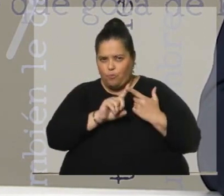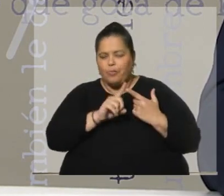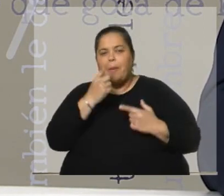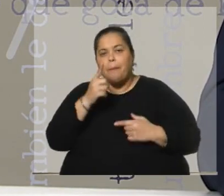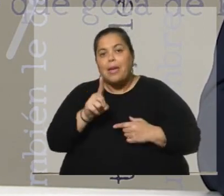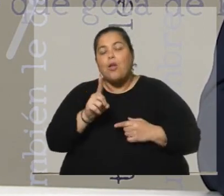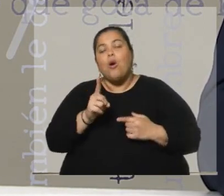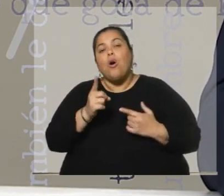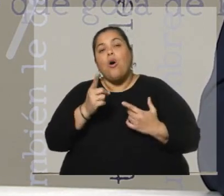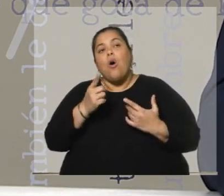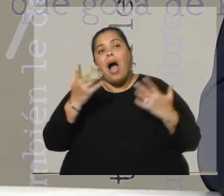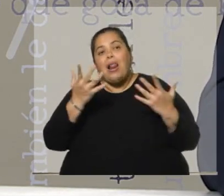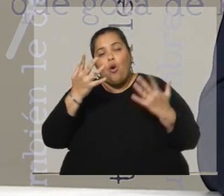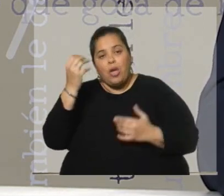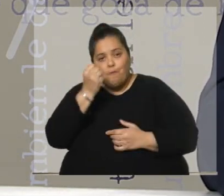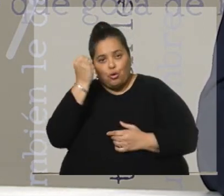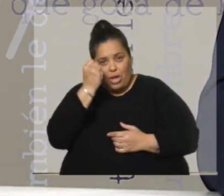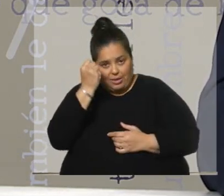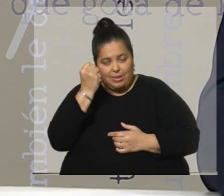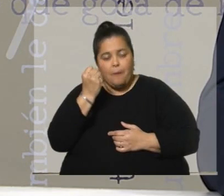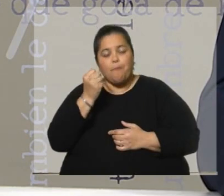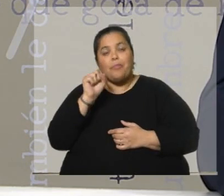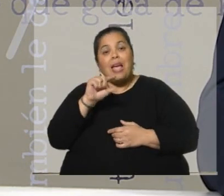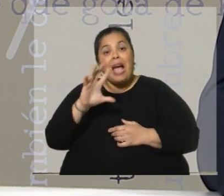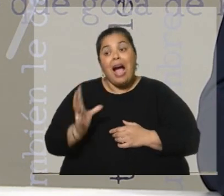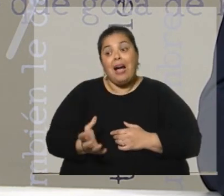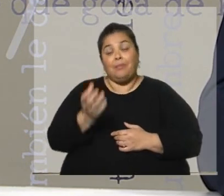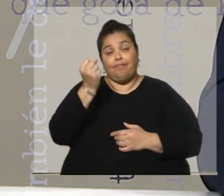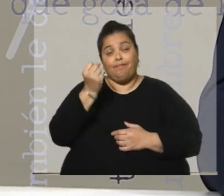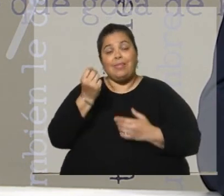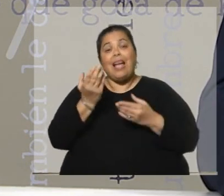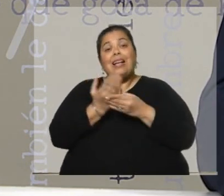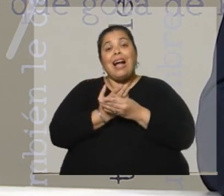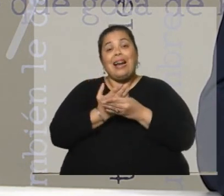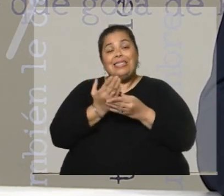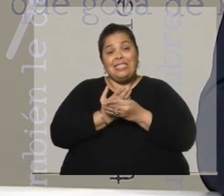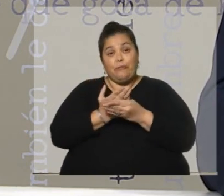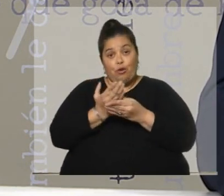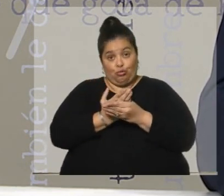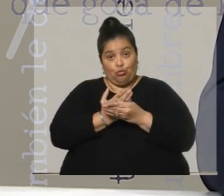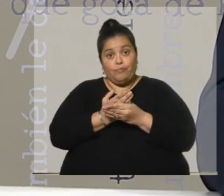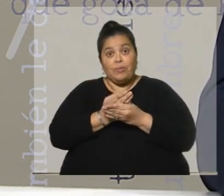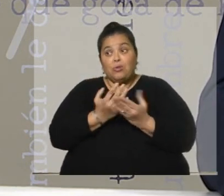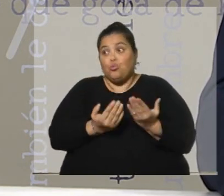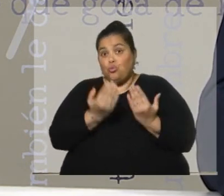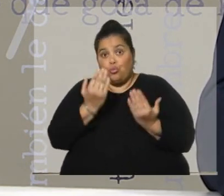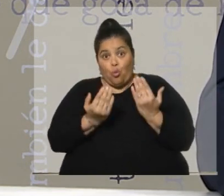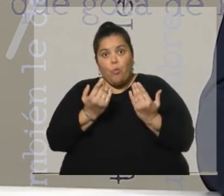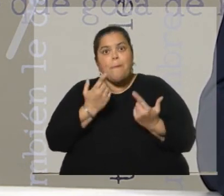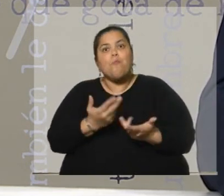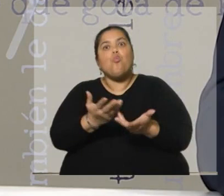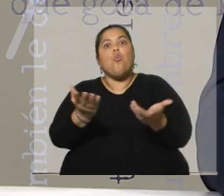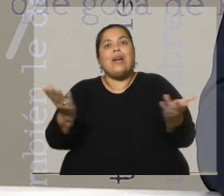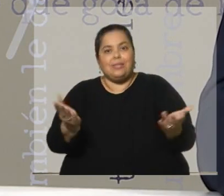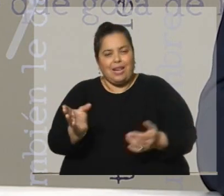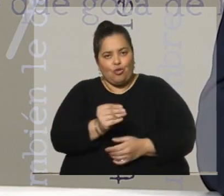algo importante, y es que la aparición de estos archivos hace pública la información, no es que esté